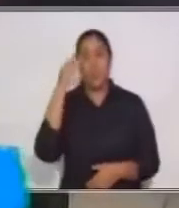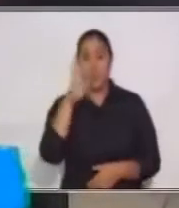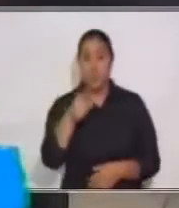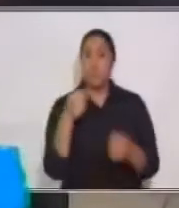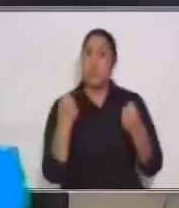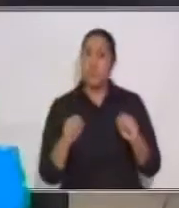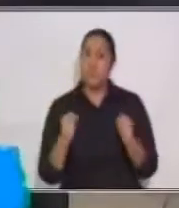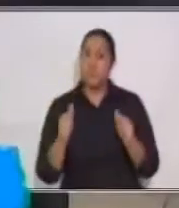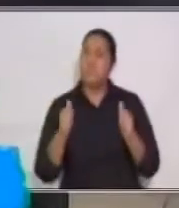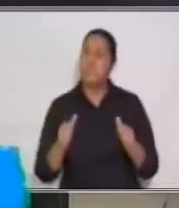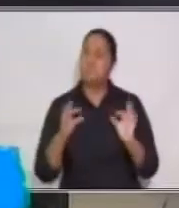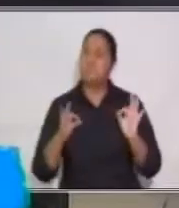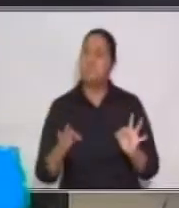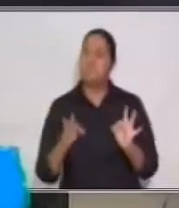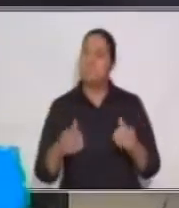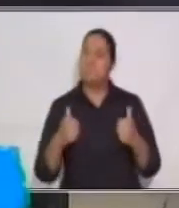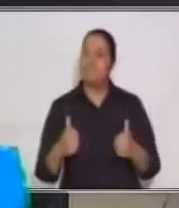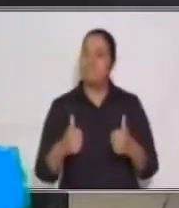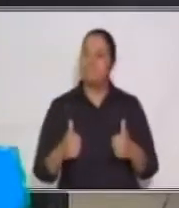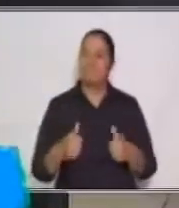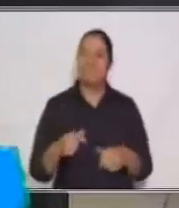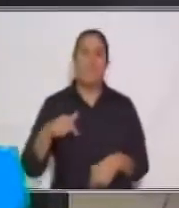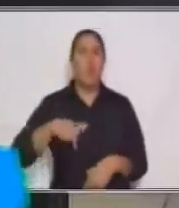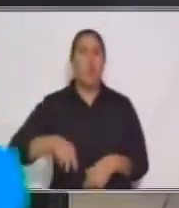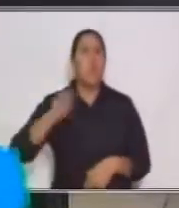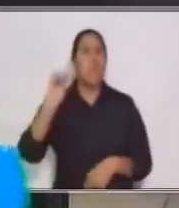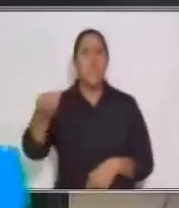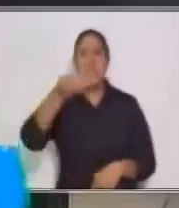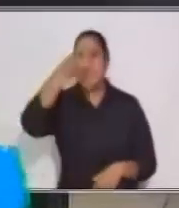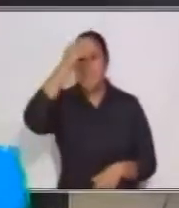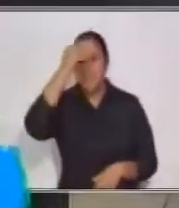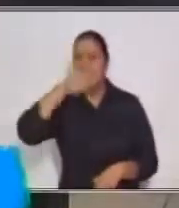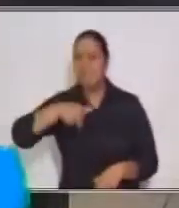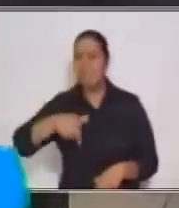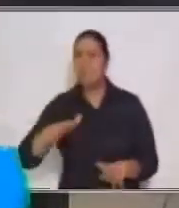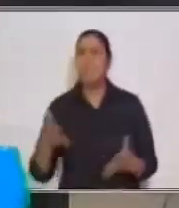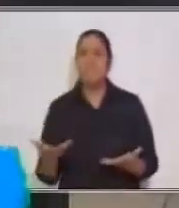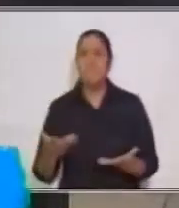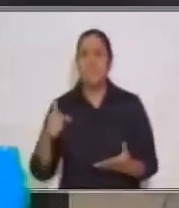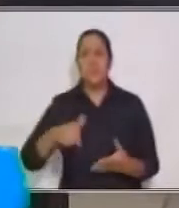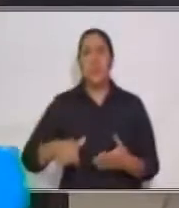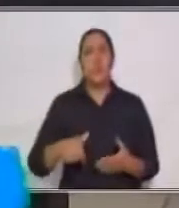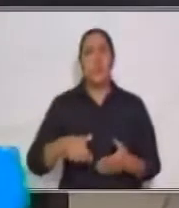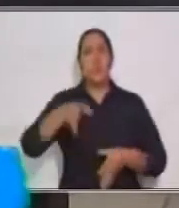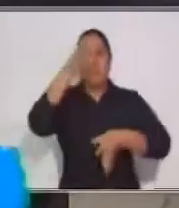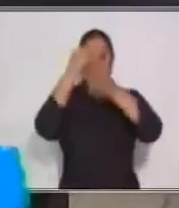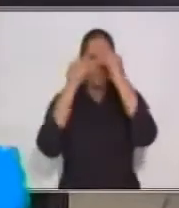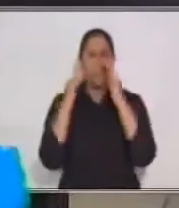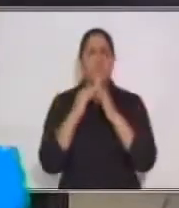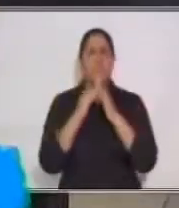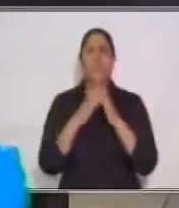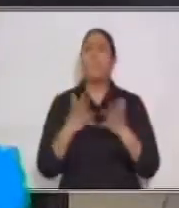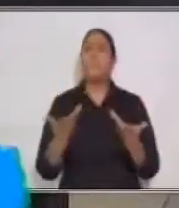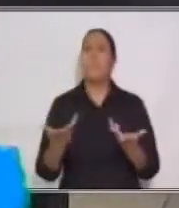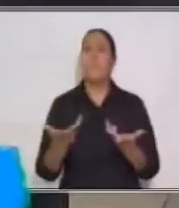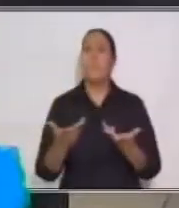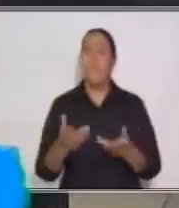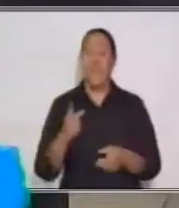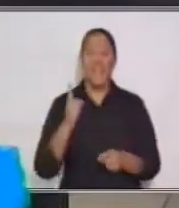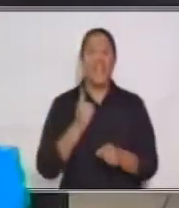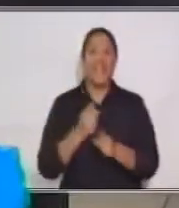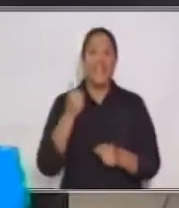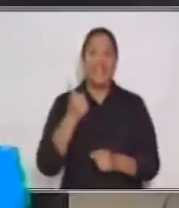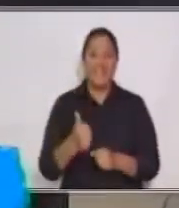mejor. Muy bien. ¿Qué aprendimos entonces el día de hoy en el programa de Aprendo en Casa? Exacto.